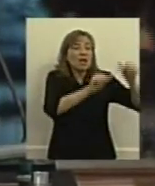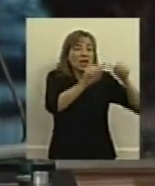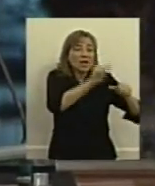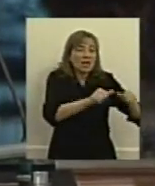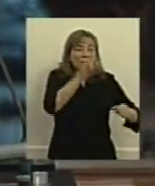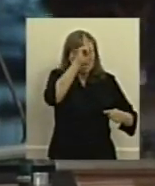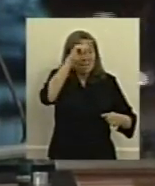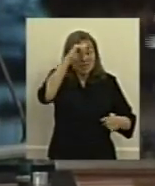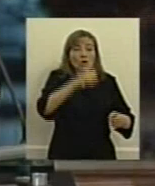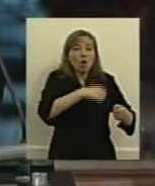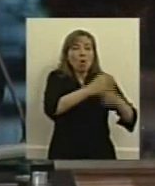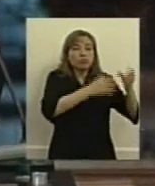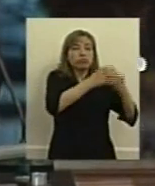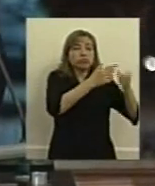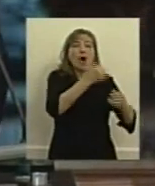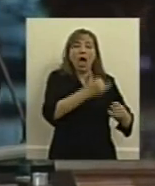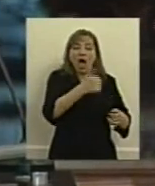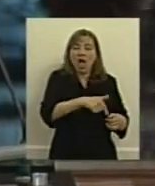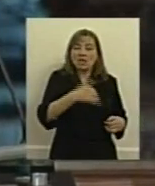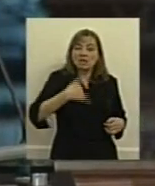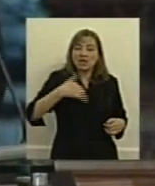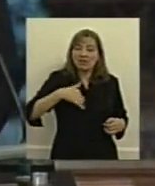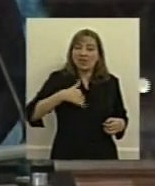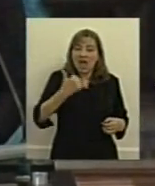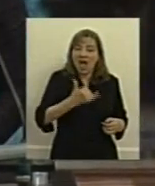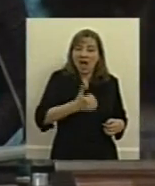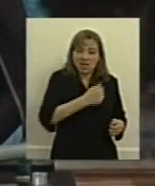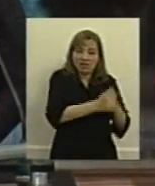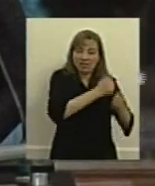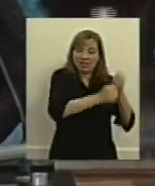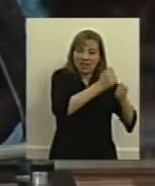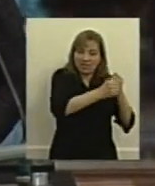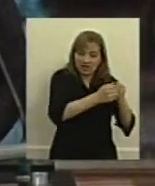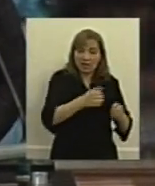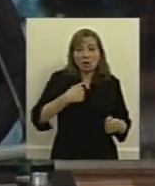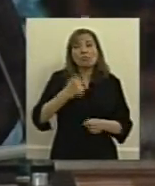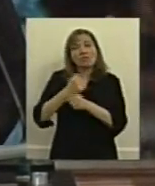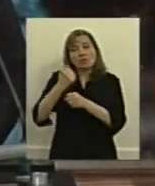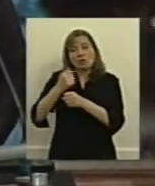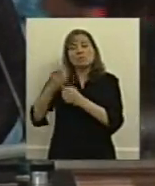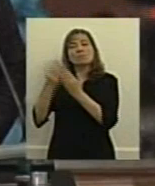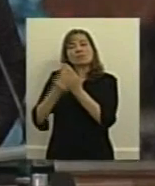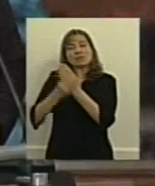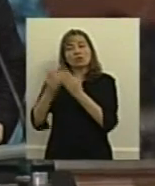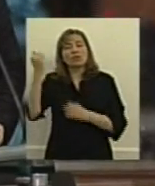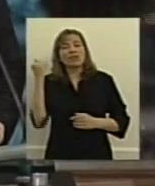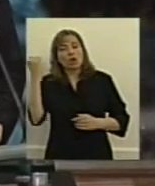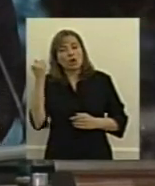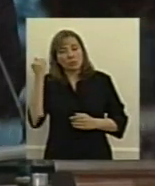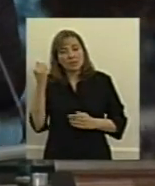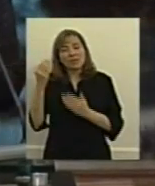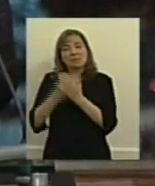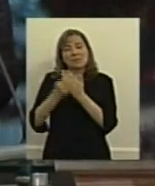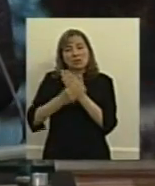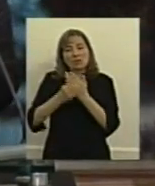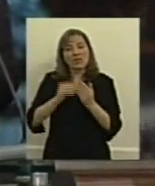sumamente desarrollada también estamos trabajando en ese sentido con el señor ministro de economía la señora ministro de industrias